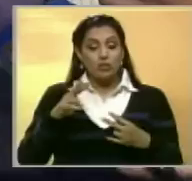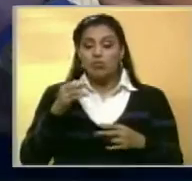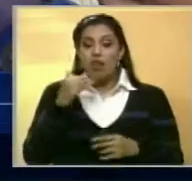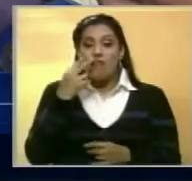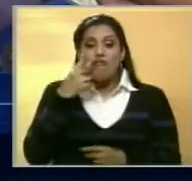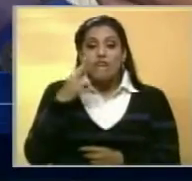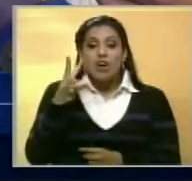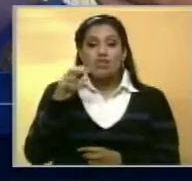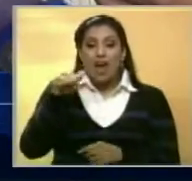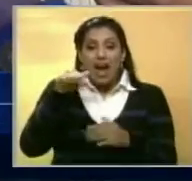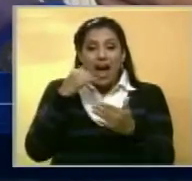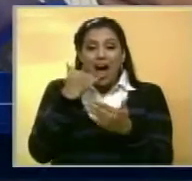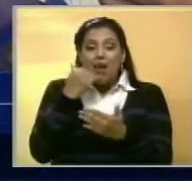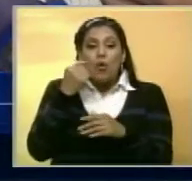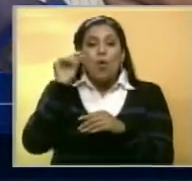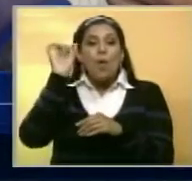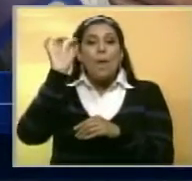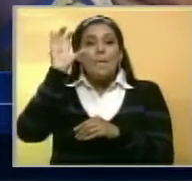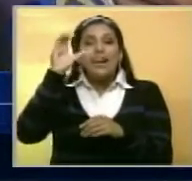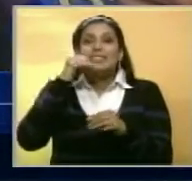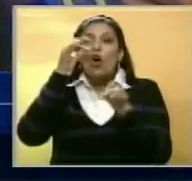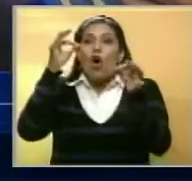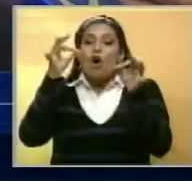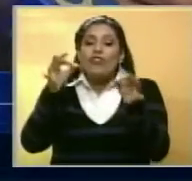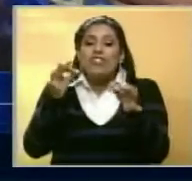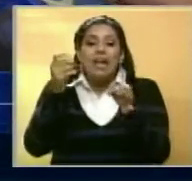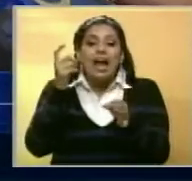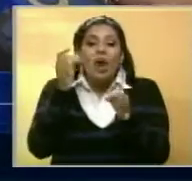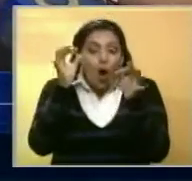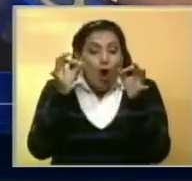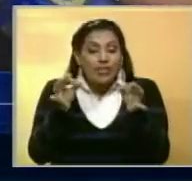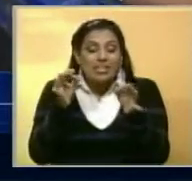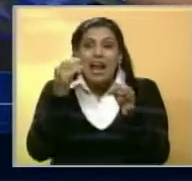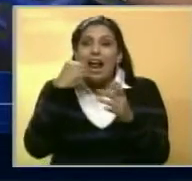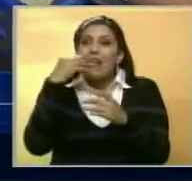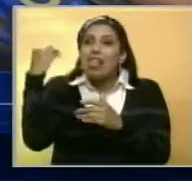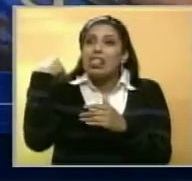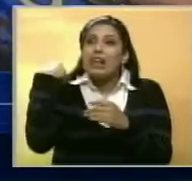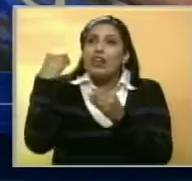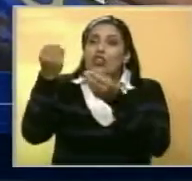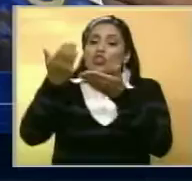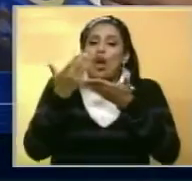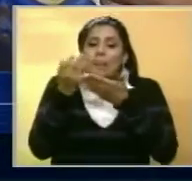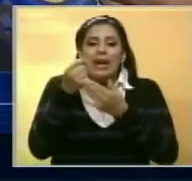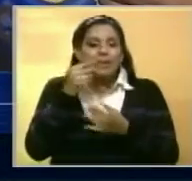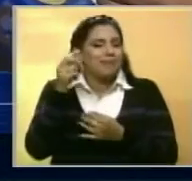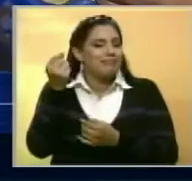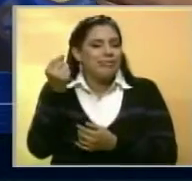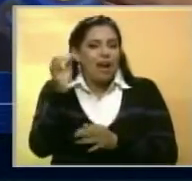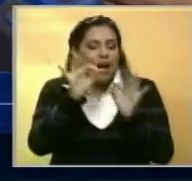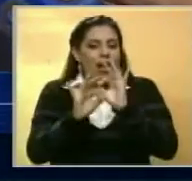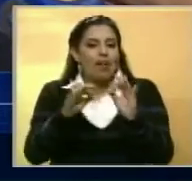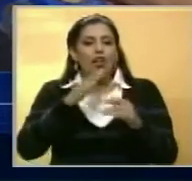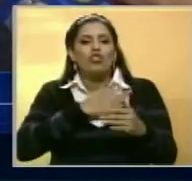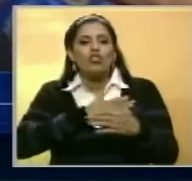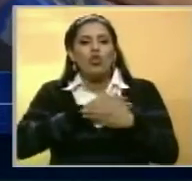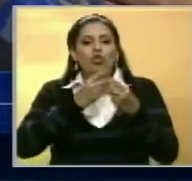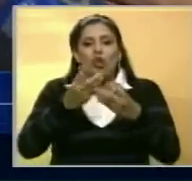Ningún país hasta el momento de manera oficial, ninguno, óigase bien. Por eso se ha manipulado mucho este tema. Ha dicho que va a dar tal o cual